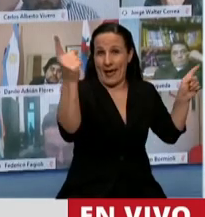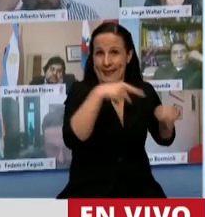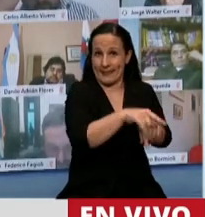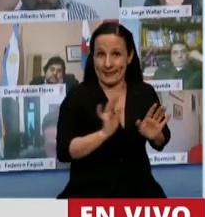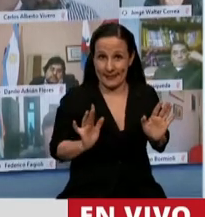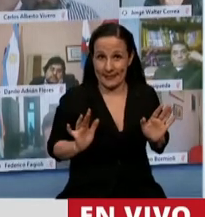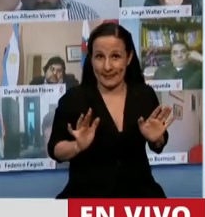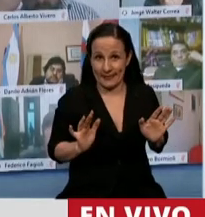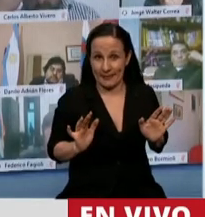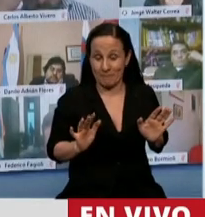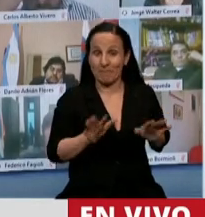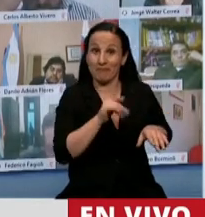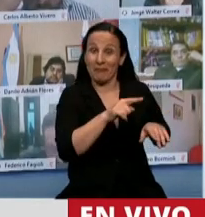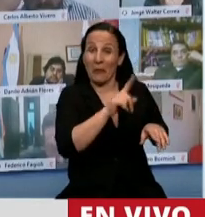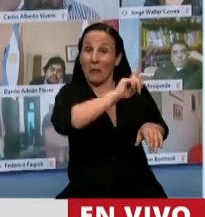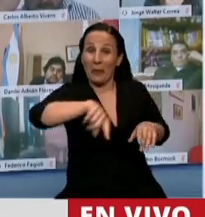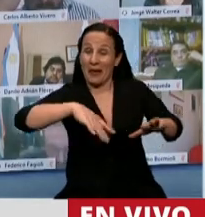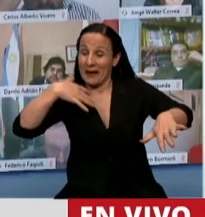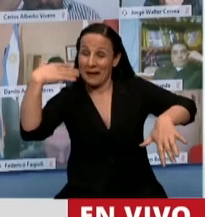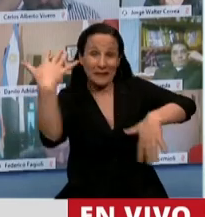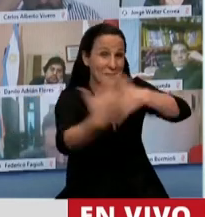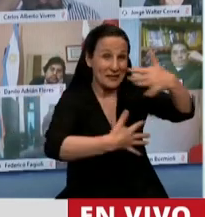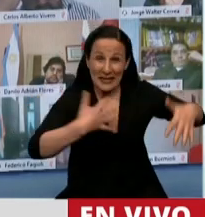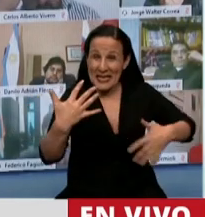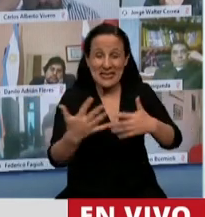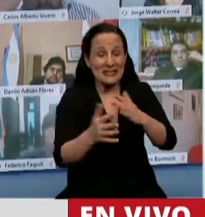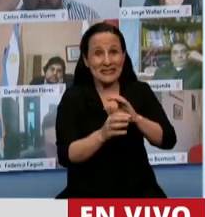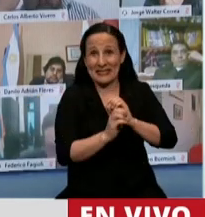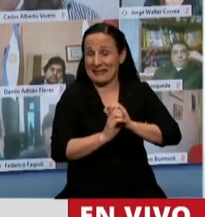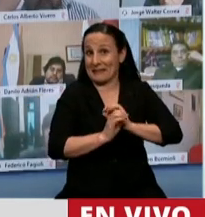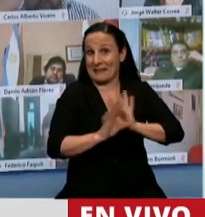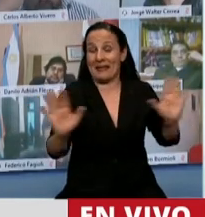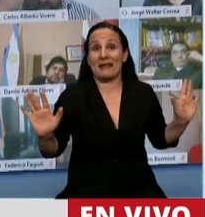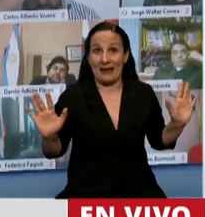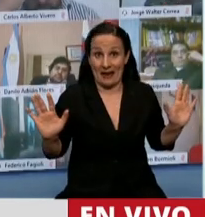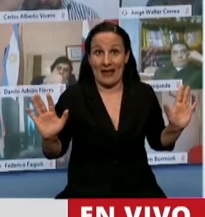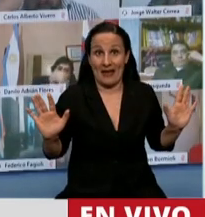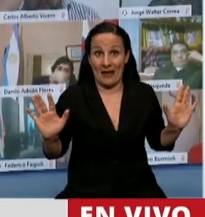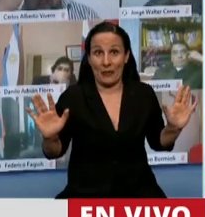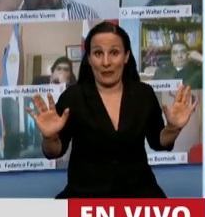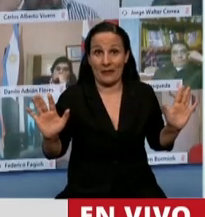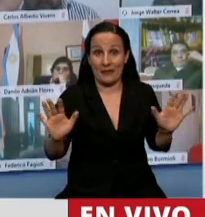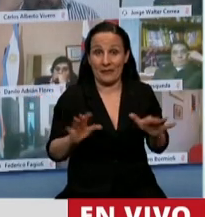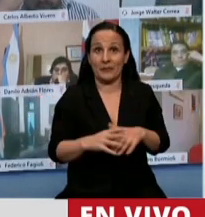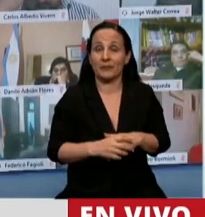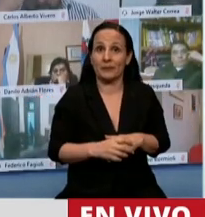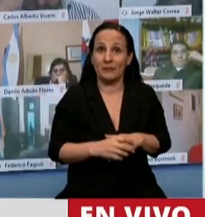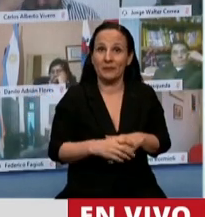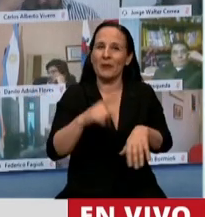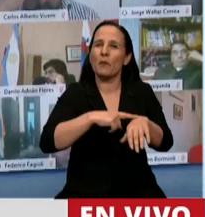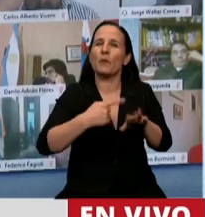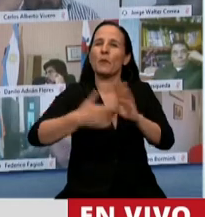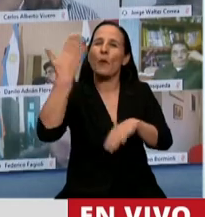Esa enorme crisis que tuvo su verificación cuando